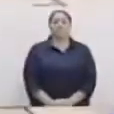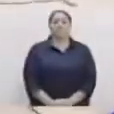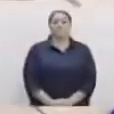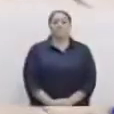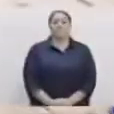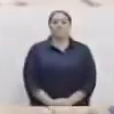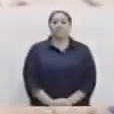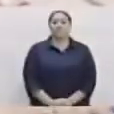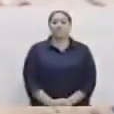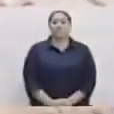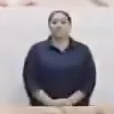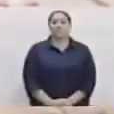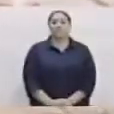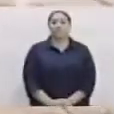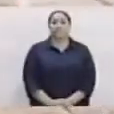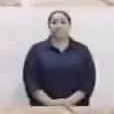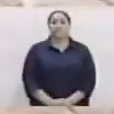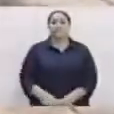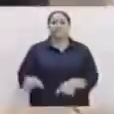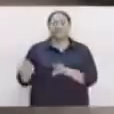Voy.